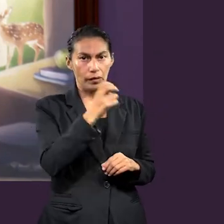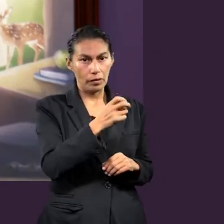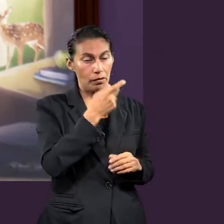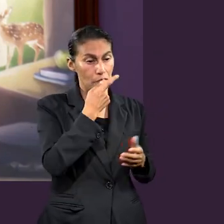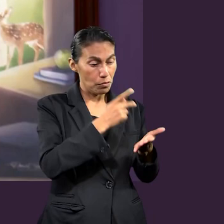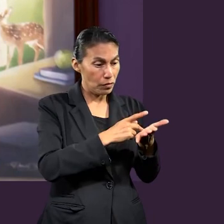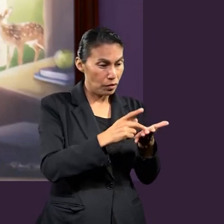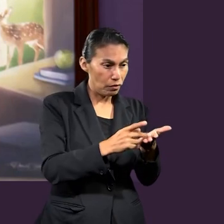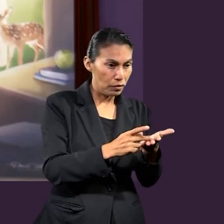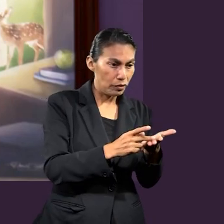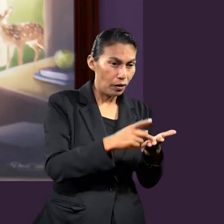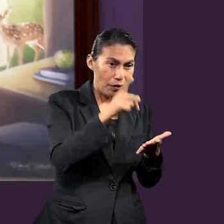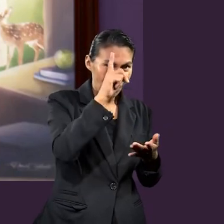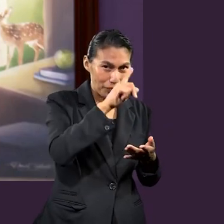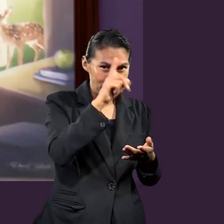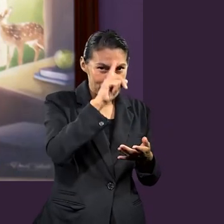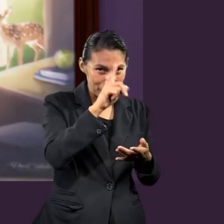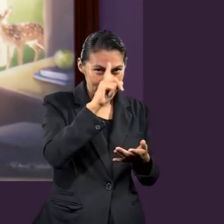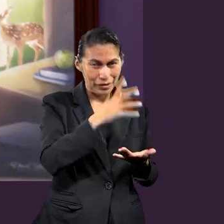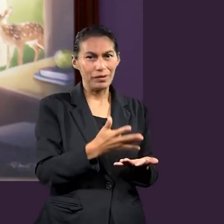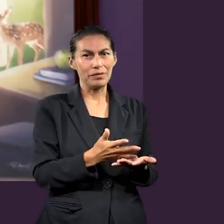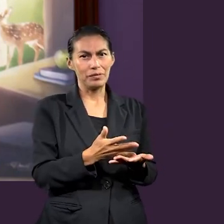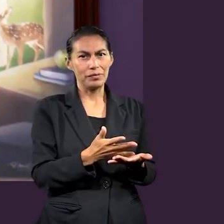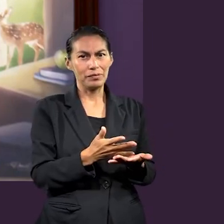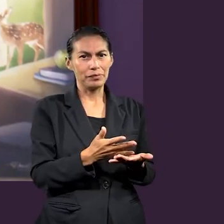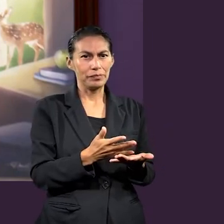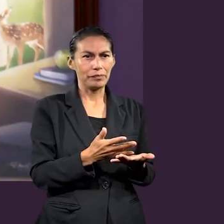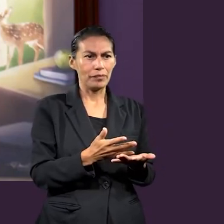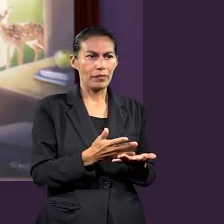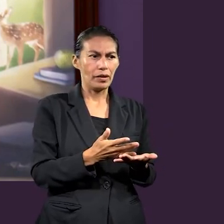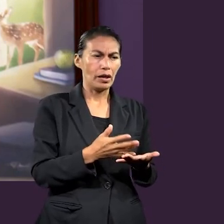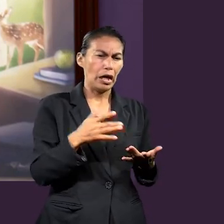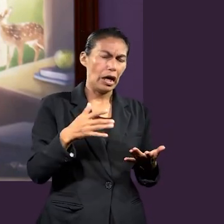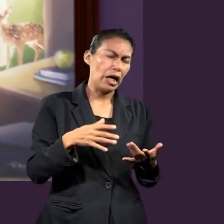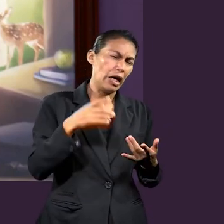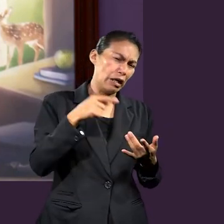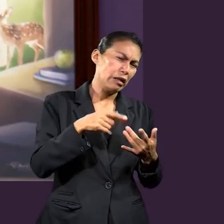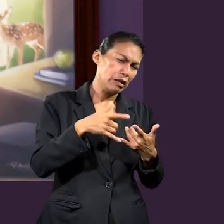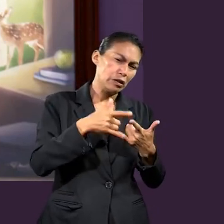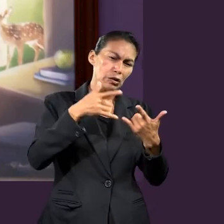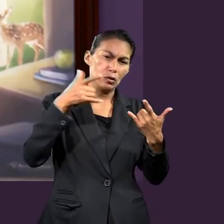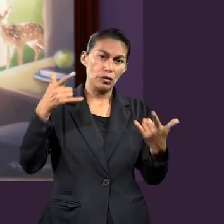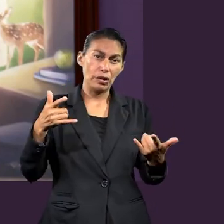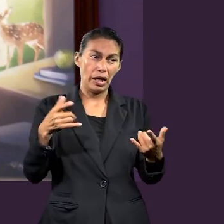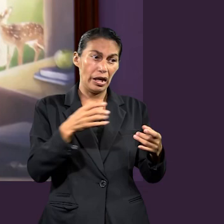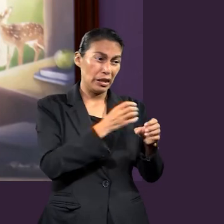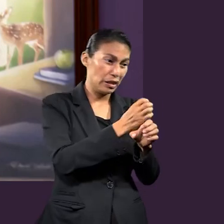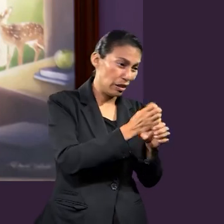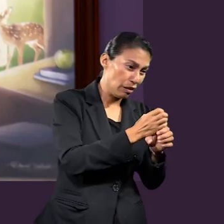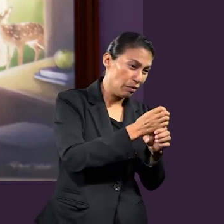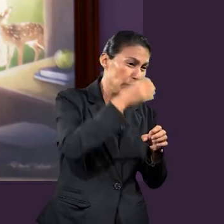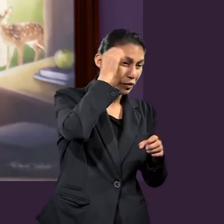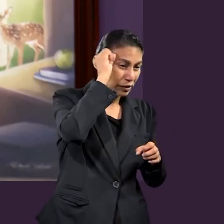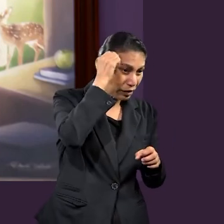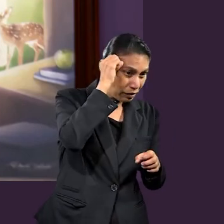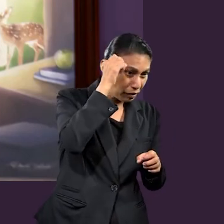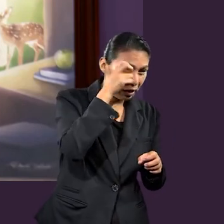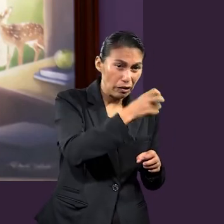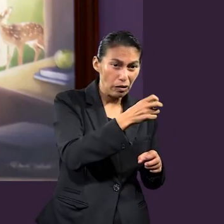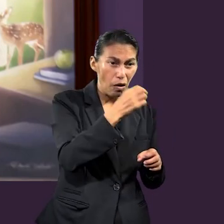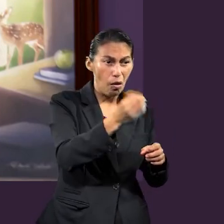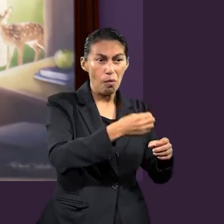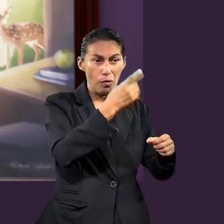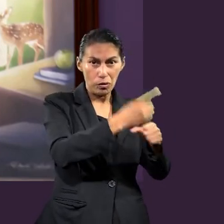vivían en ese tiempo, ¿no? Entonces, Pablo lo que quiere es como que, bueno, siguiendo el contexto histórico, habían